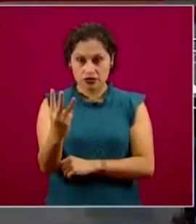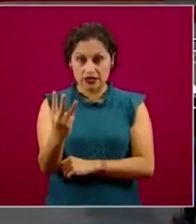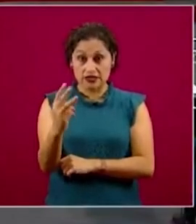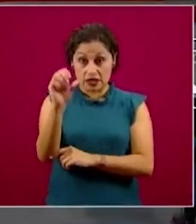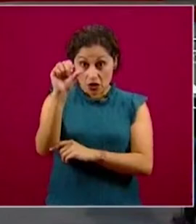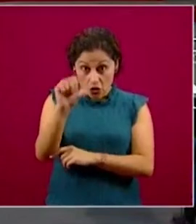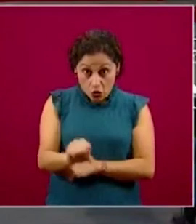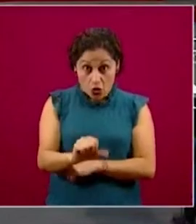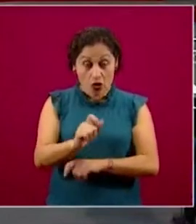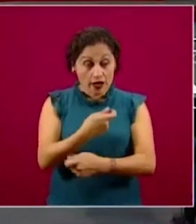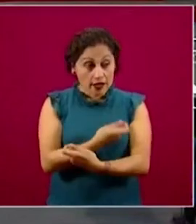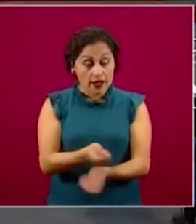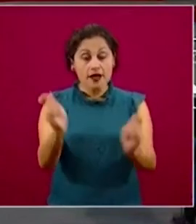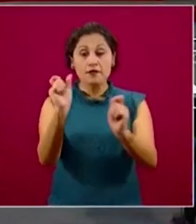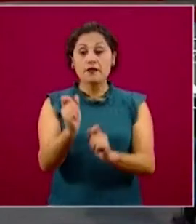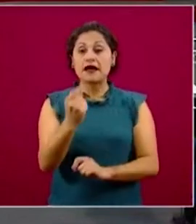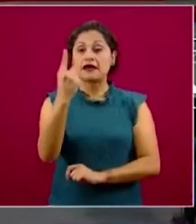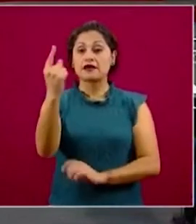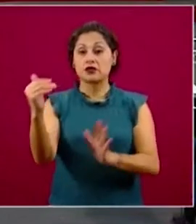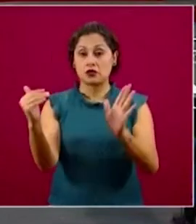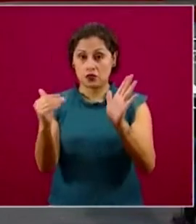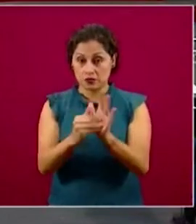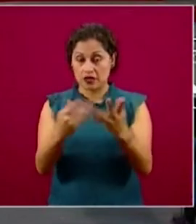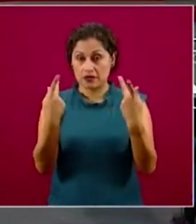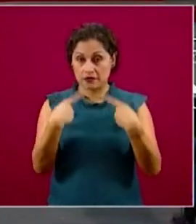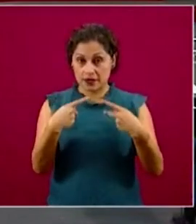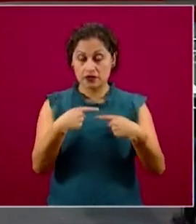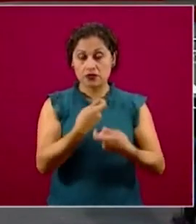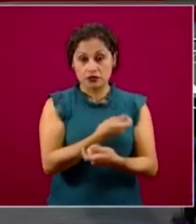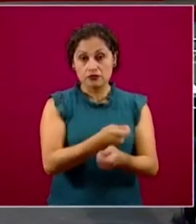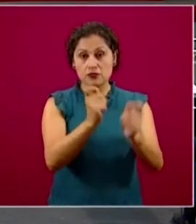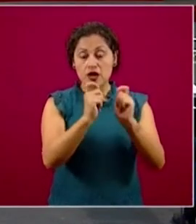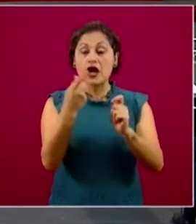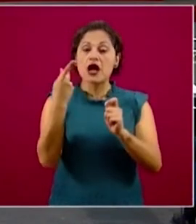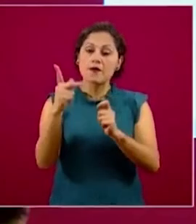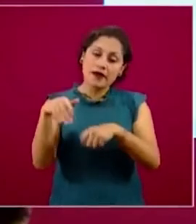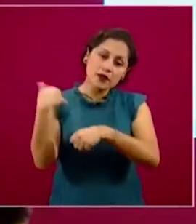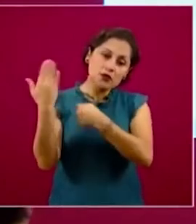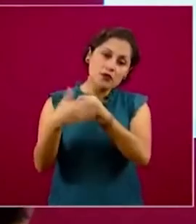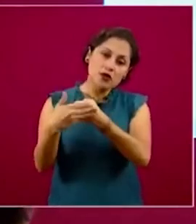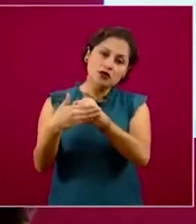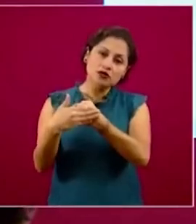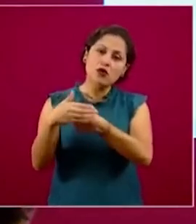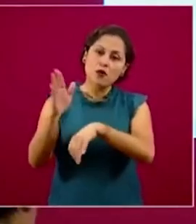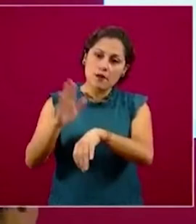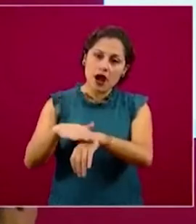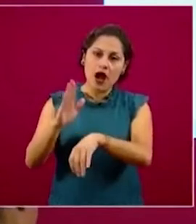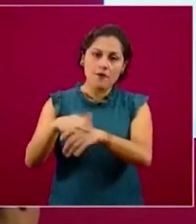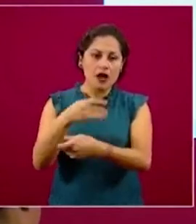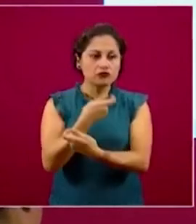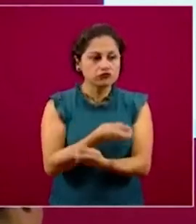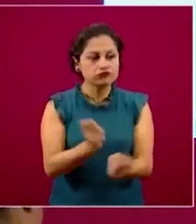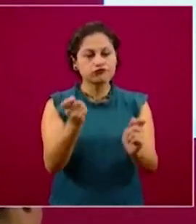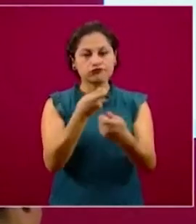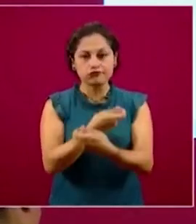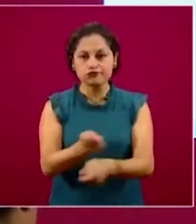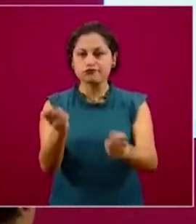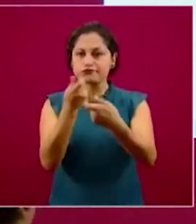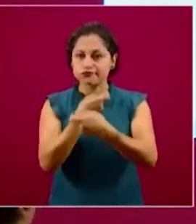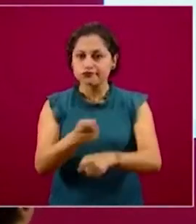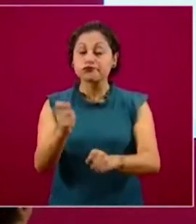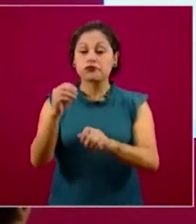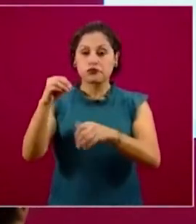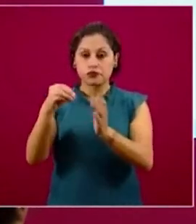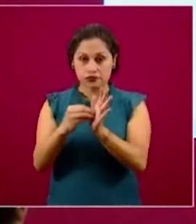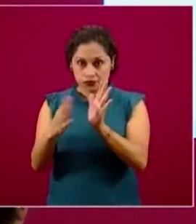son los primeros y así los próximos días vamos a ir dando cuenta no solamente de cuánto se registran, sino también a cuánto se les